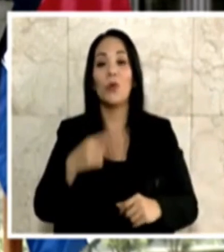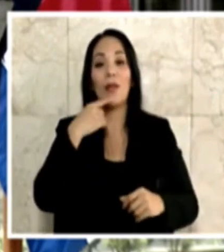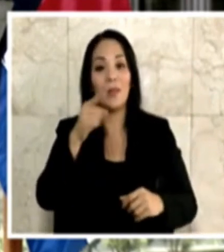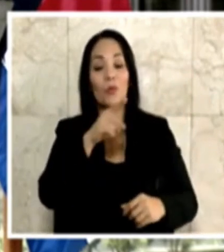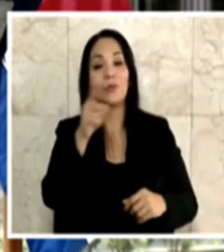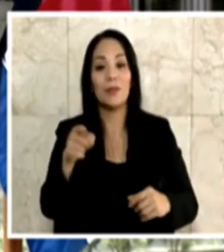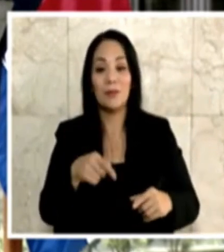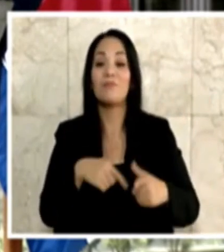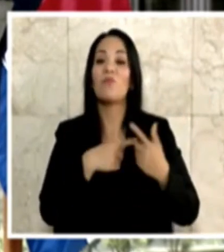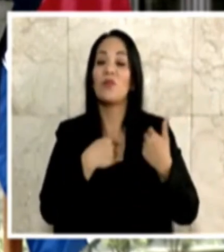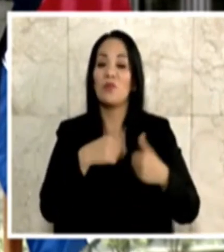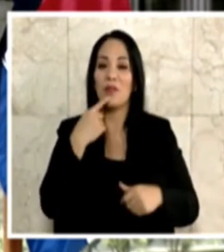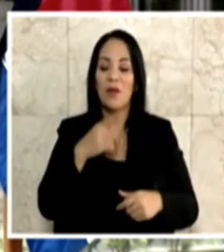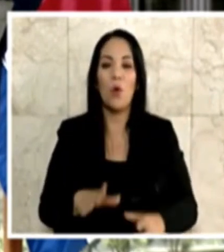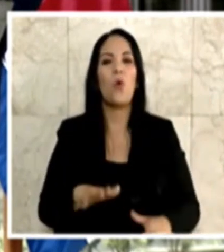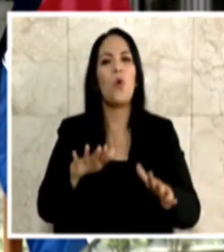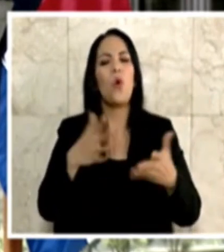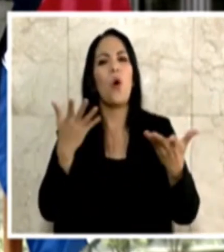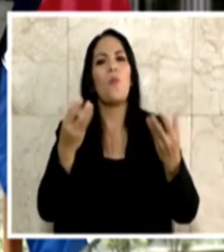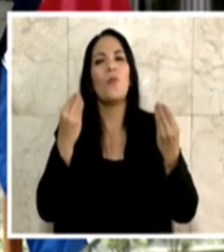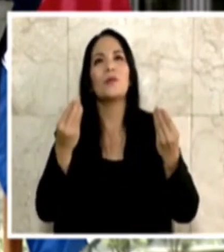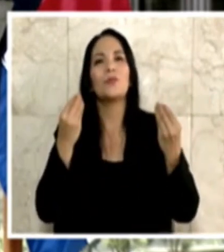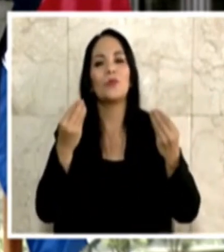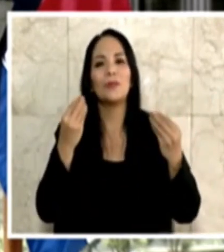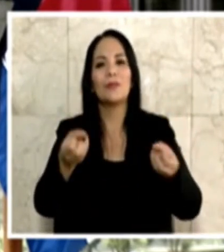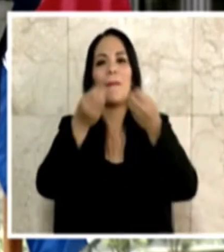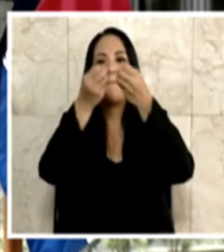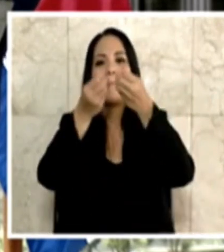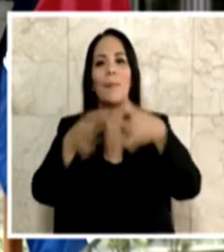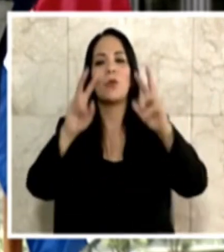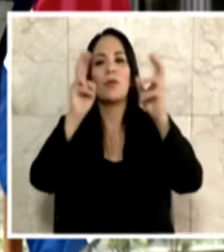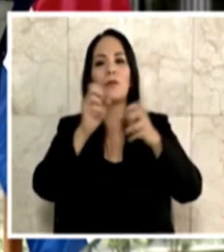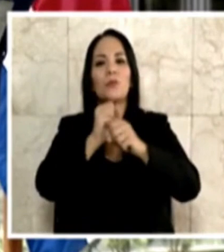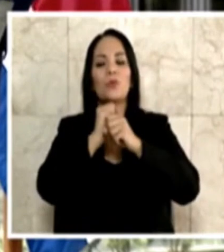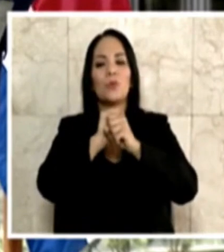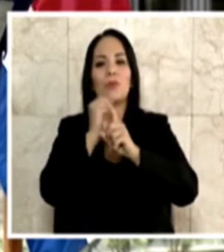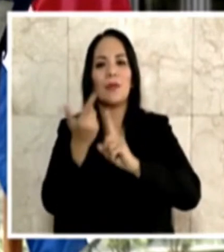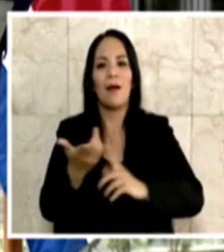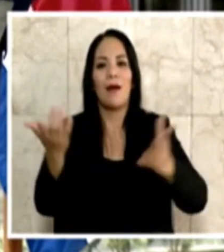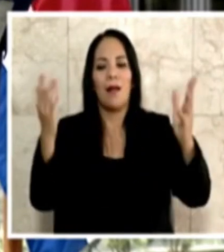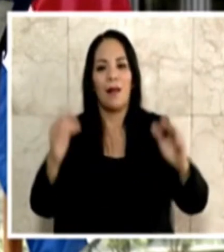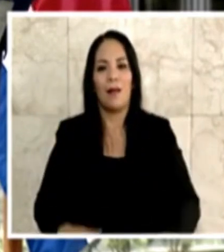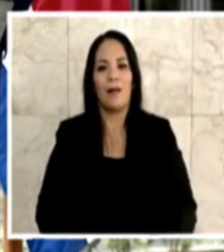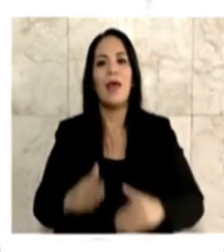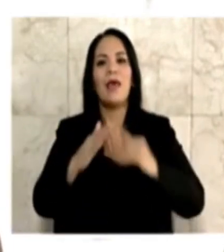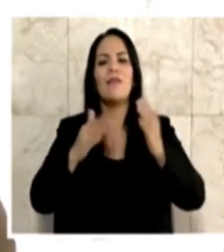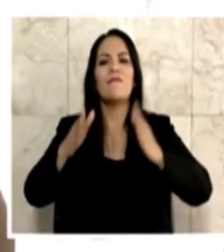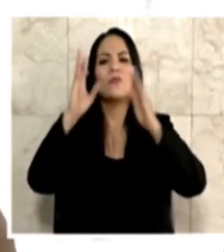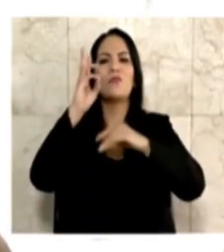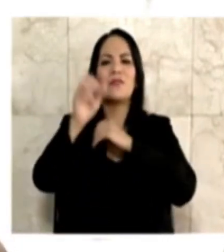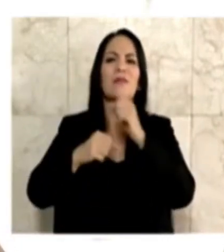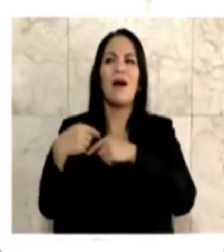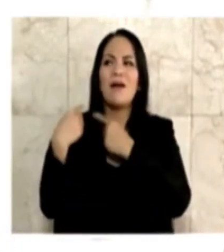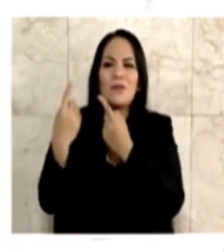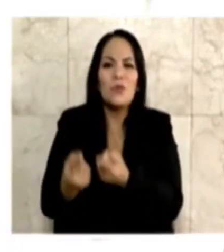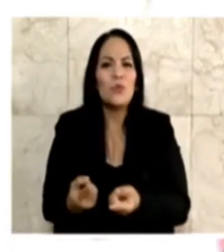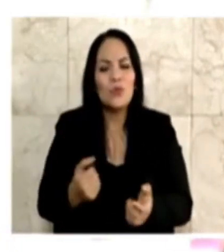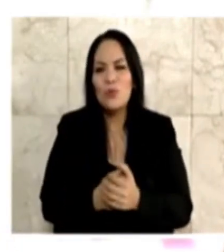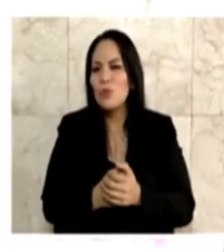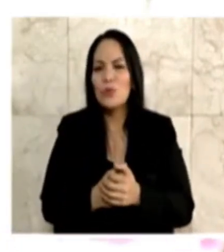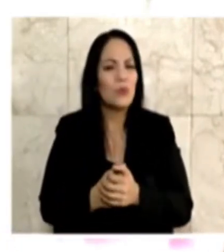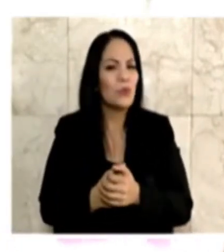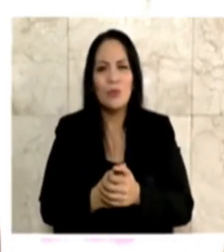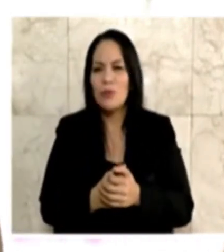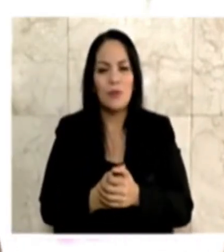dónde nos perdimos como seguridad social. Un edificio que tiene seis años y ni siquiera está